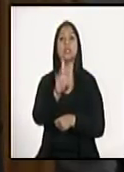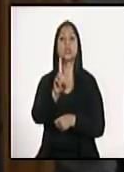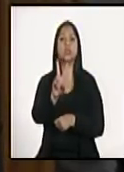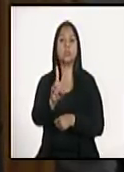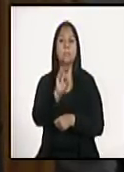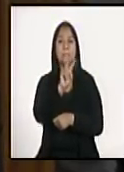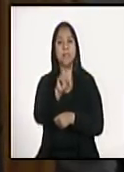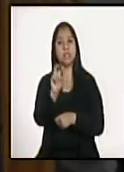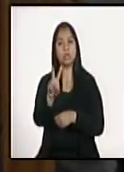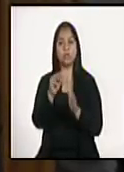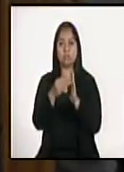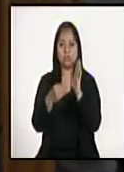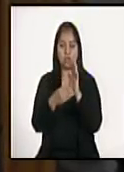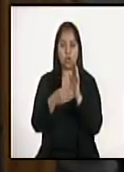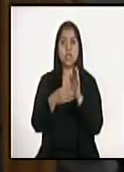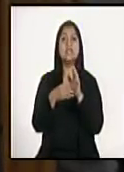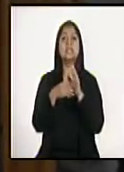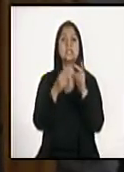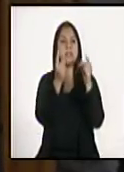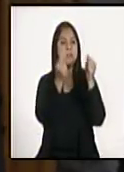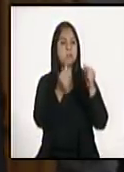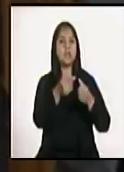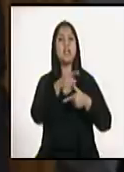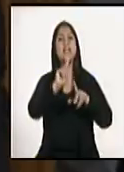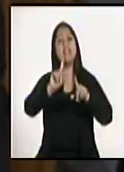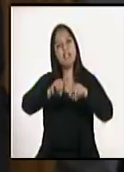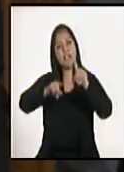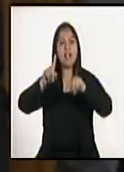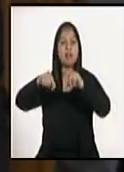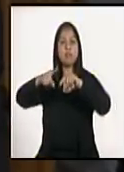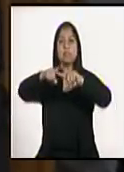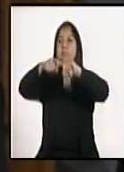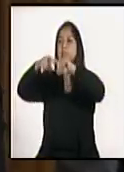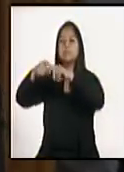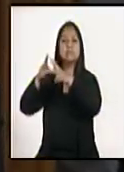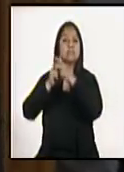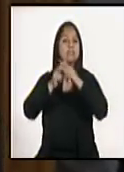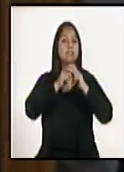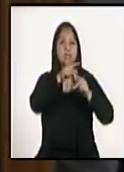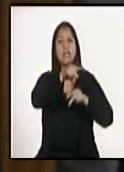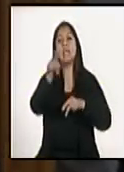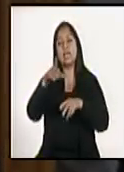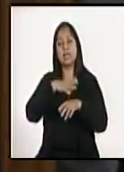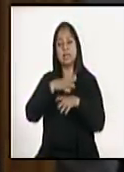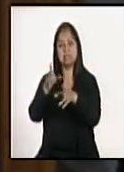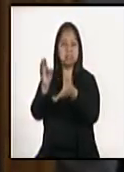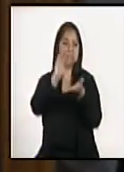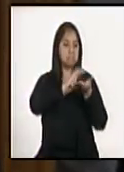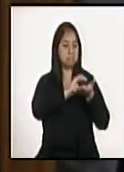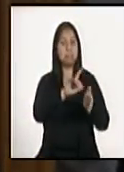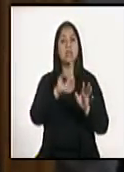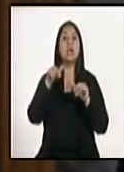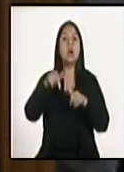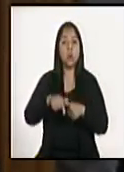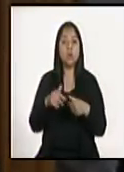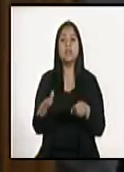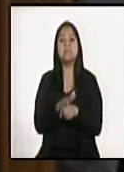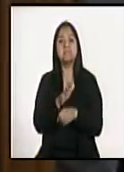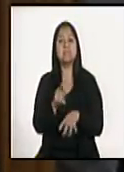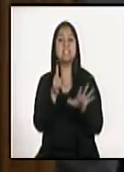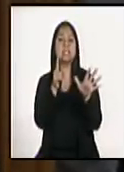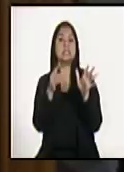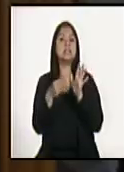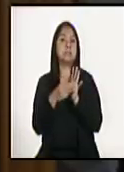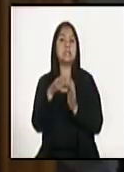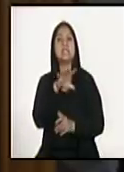que vienen a ser saldo sin ejecutar de algunos de los préstamos. A lo que vamos con esto es que nosotros ahorita podríamos contar con arriba de seis mil